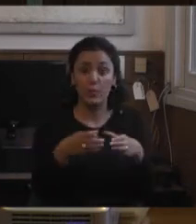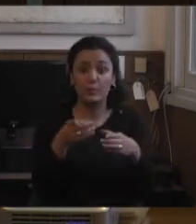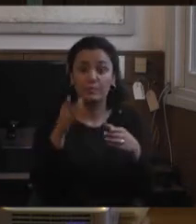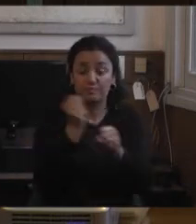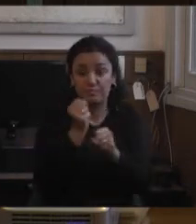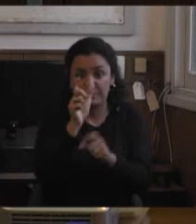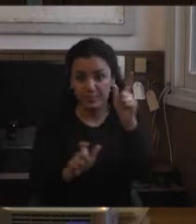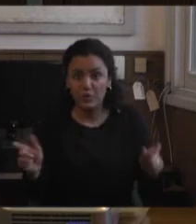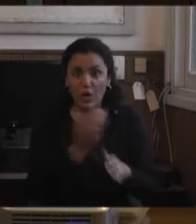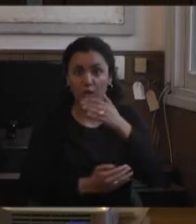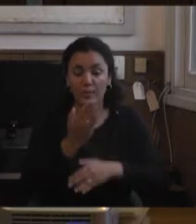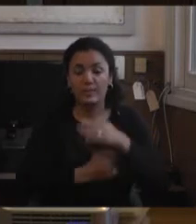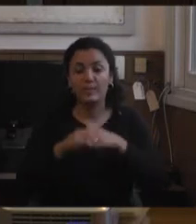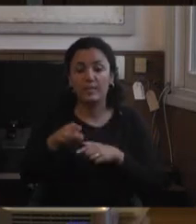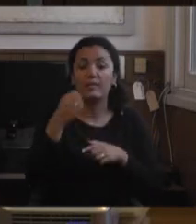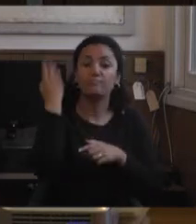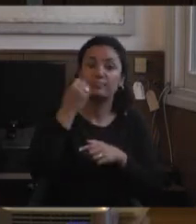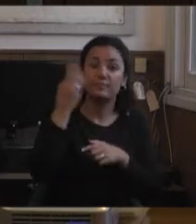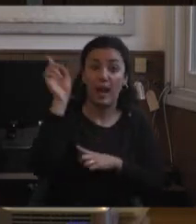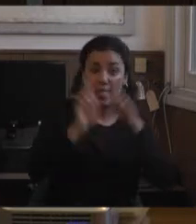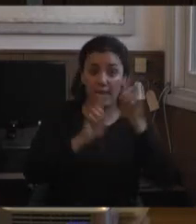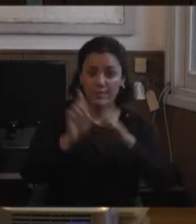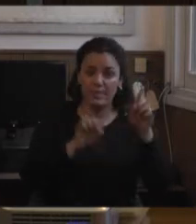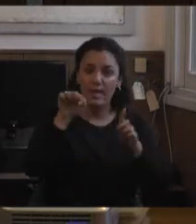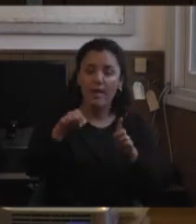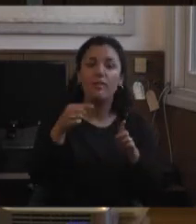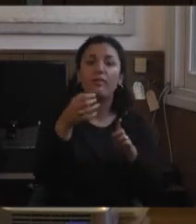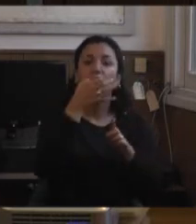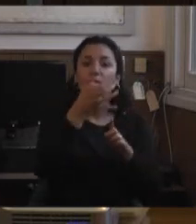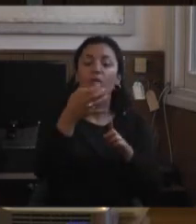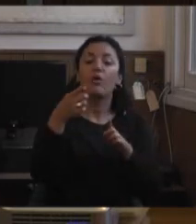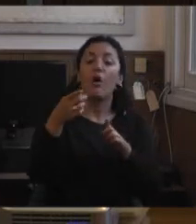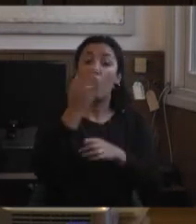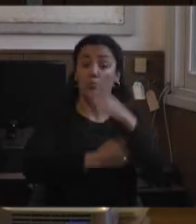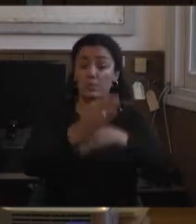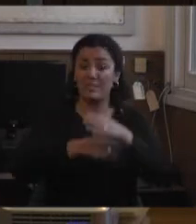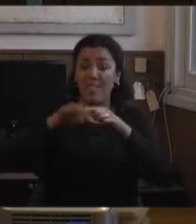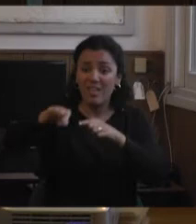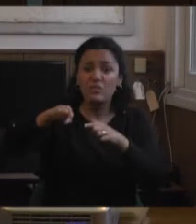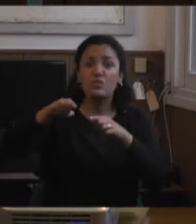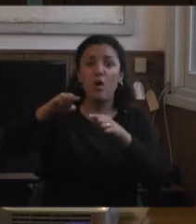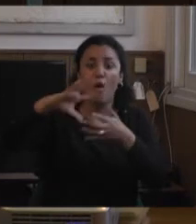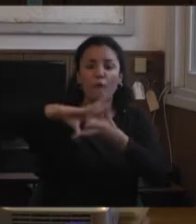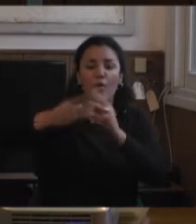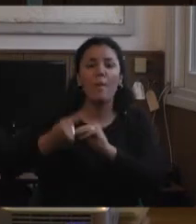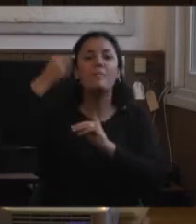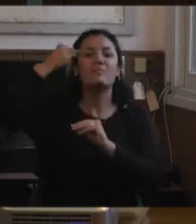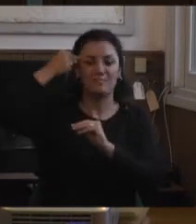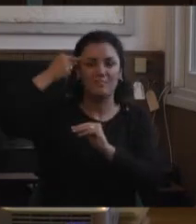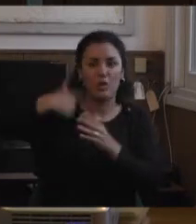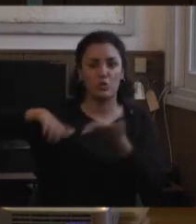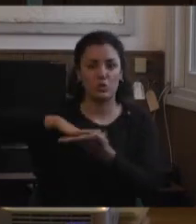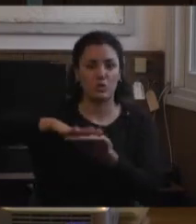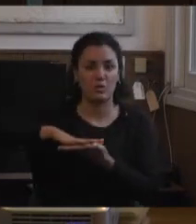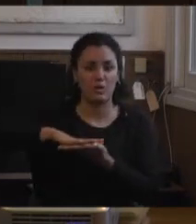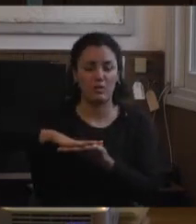que él en una charla que vino a dar en la universidad habló de la discapacidad como construcción social, que eso se dice mucho, pero él cuando le